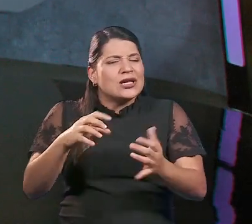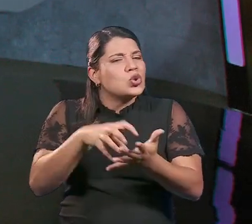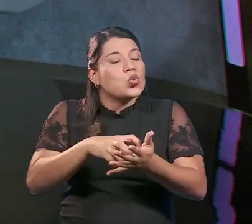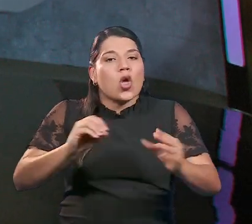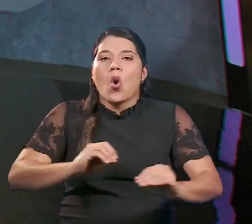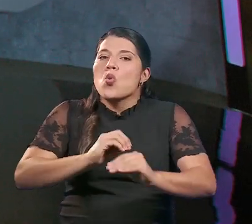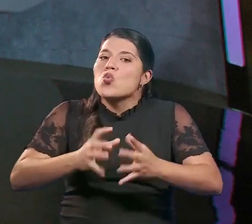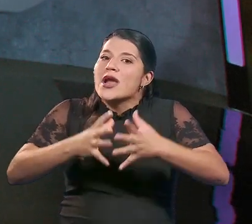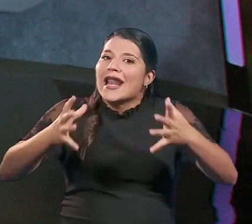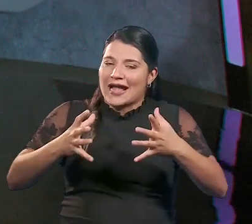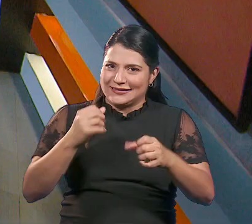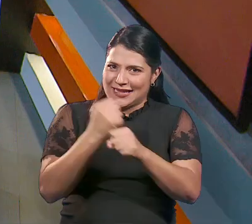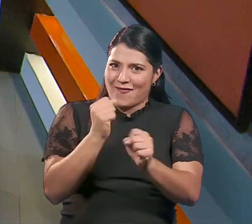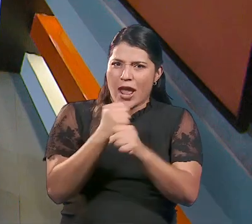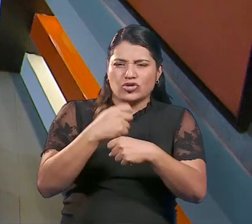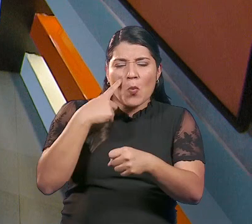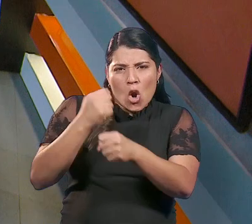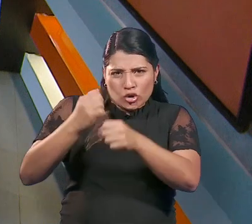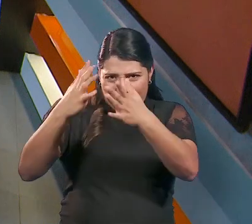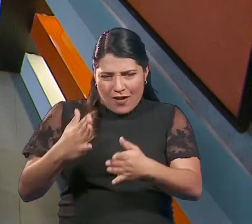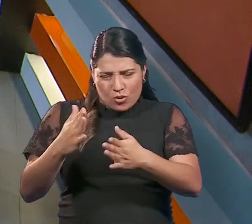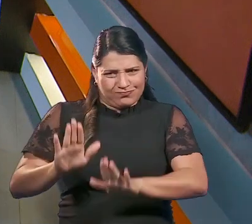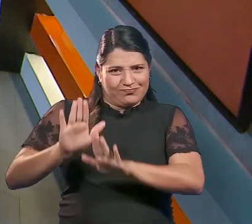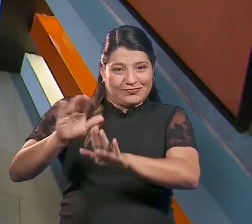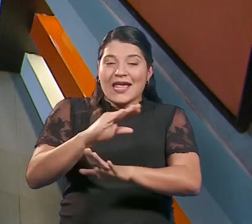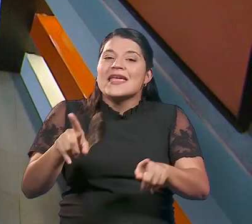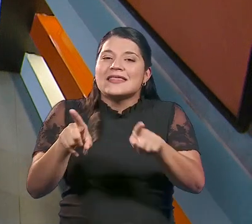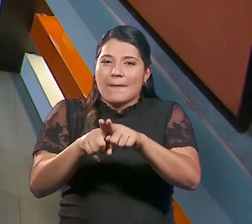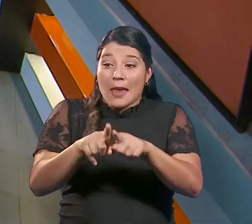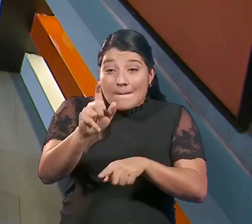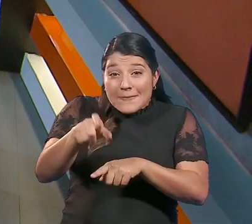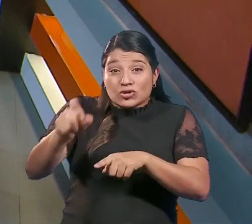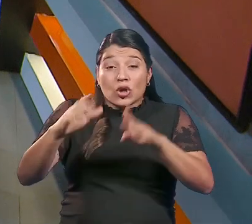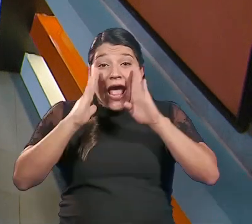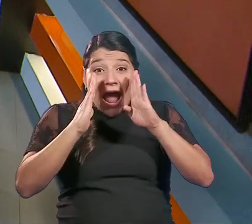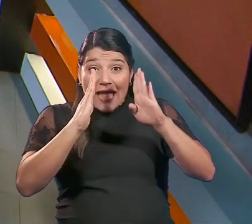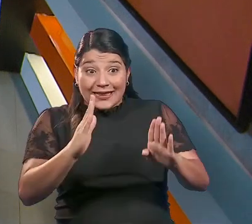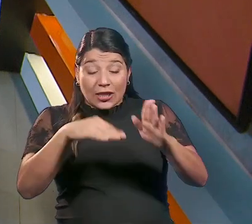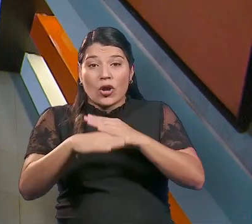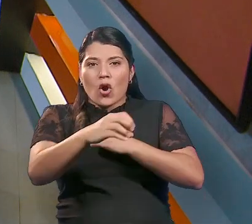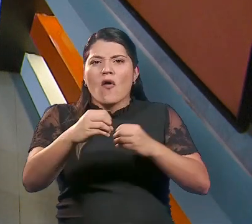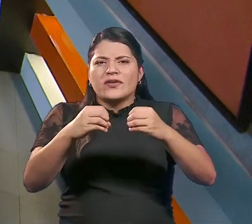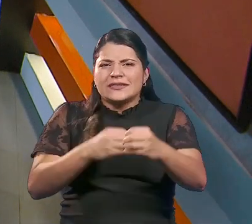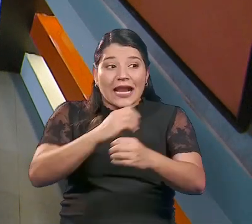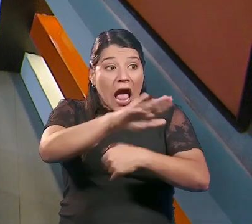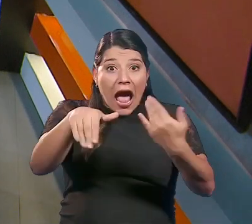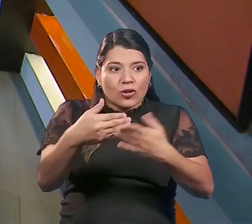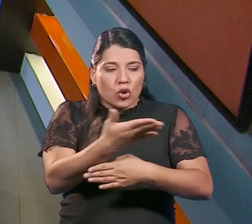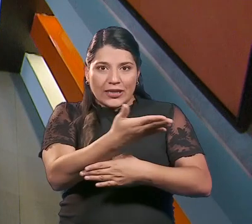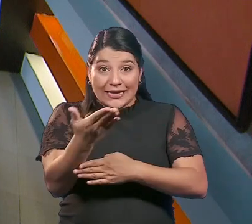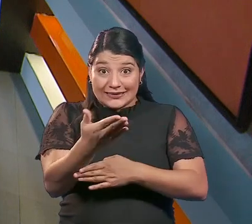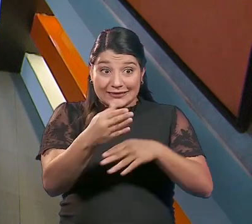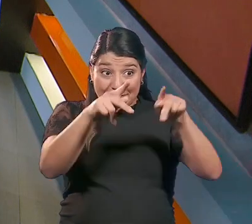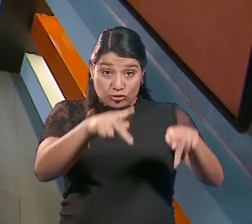una gran tarea realizada con éxito por todo nuestro personal y, sobre todo, los que atendieron directamente en nuestras oficinas a todos